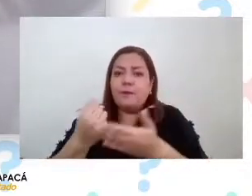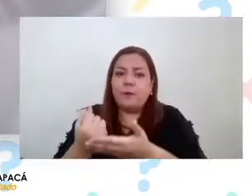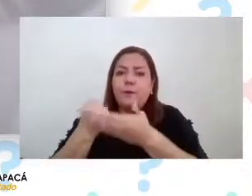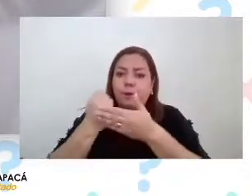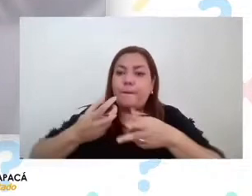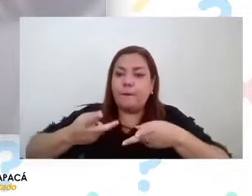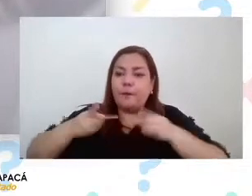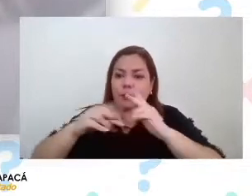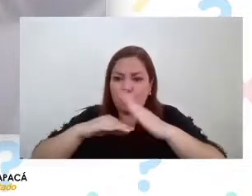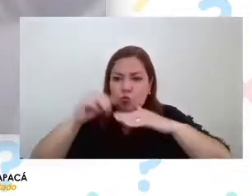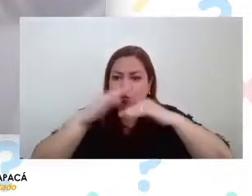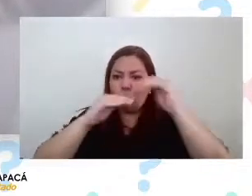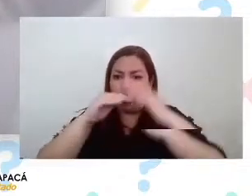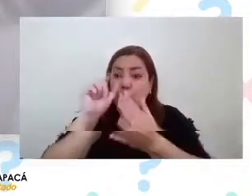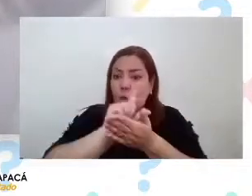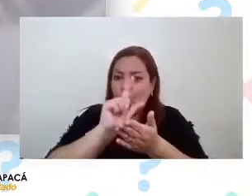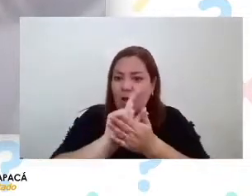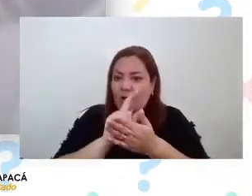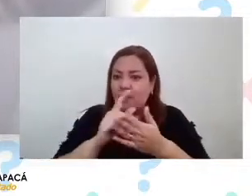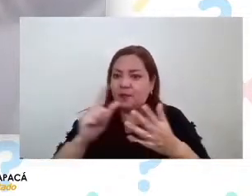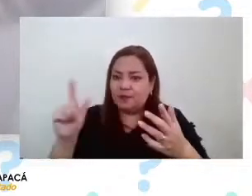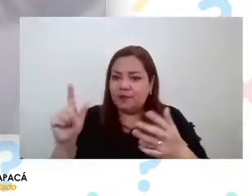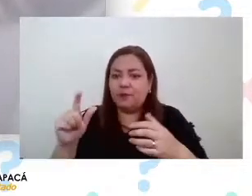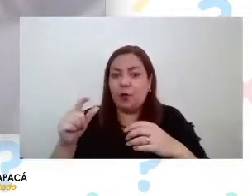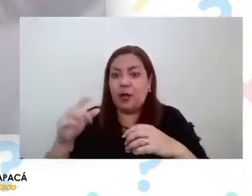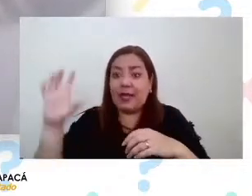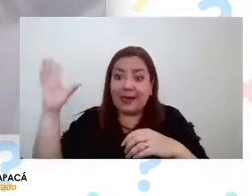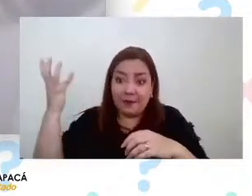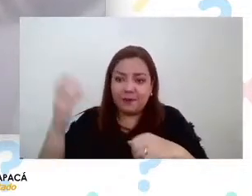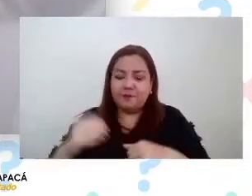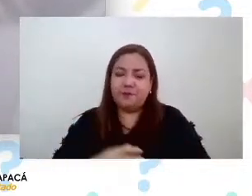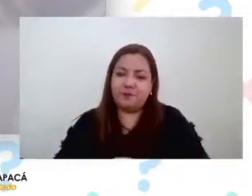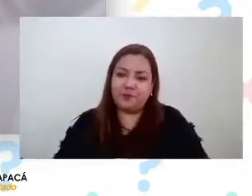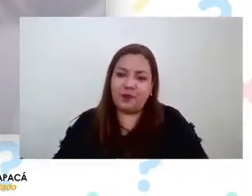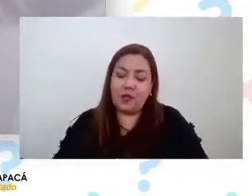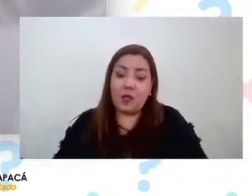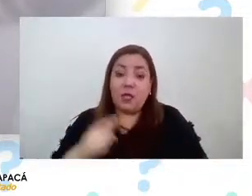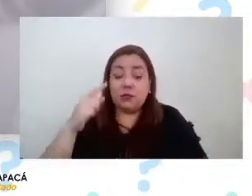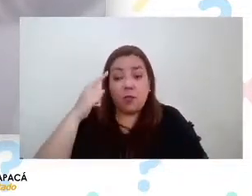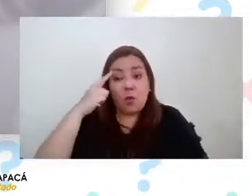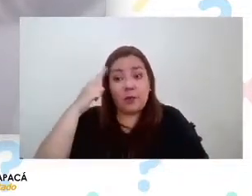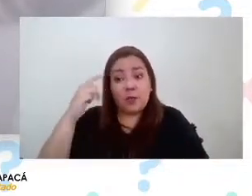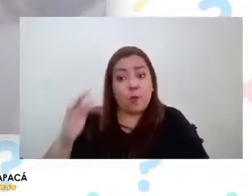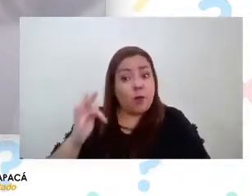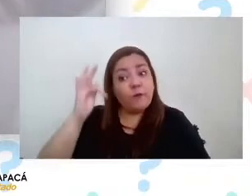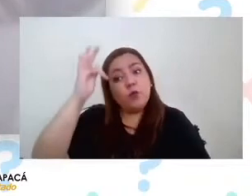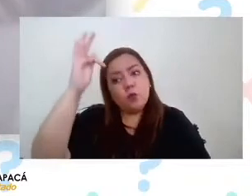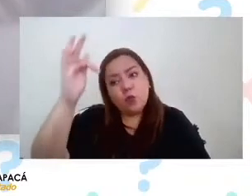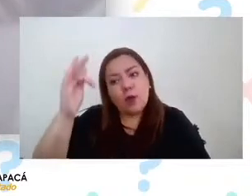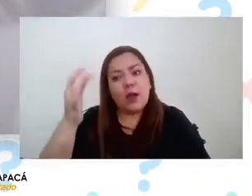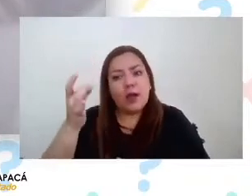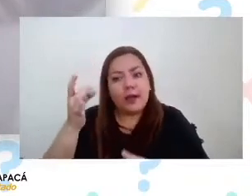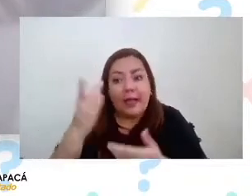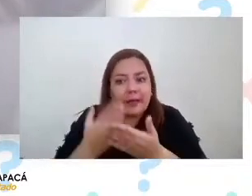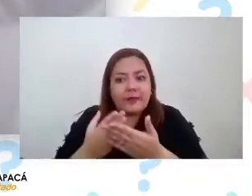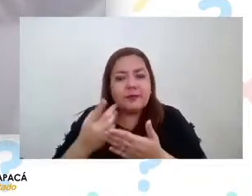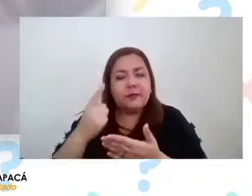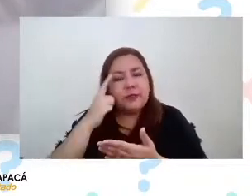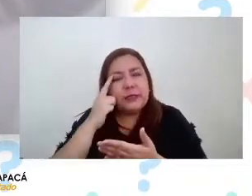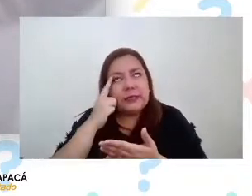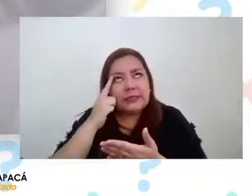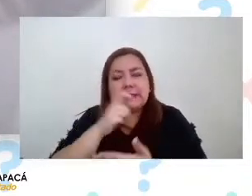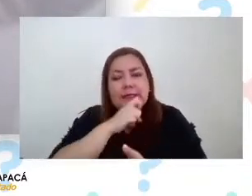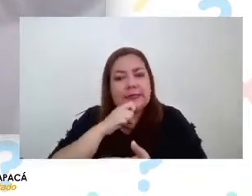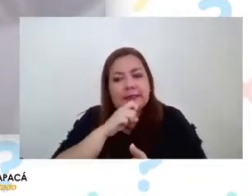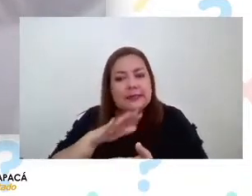en estos lugares y si lo pensamos hacia el futuro cada vez se ve que el desierto va a ir aumentando o sea vamos